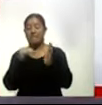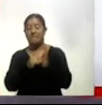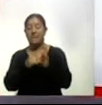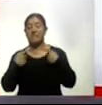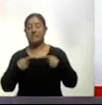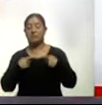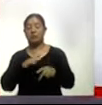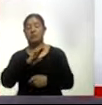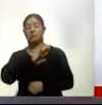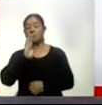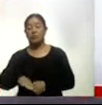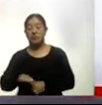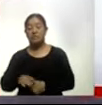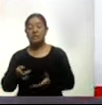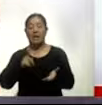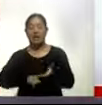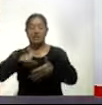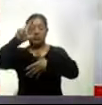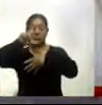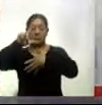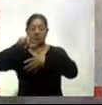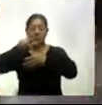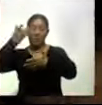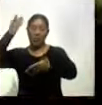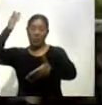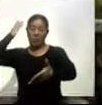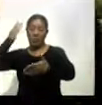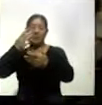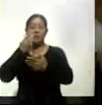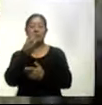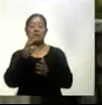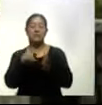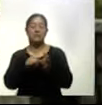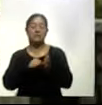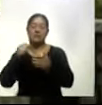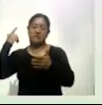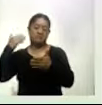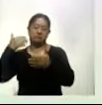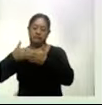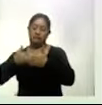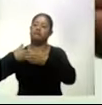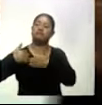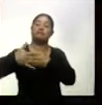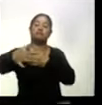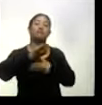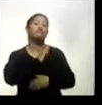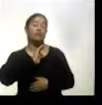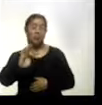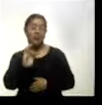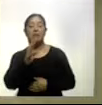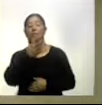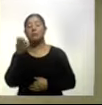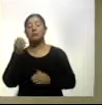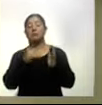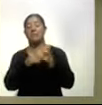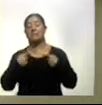COVID-19 en Latinoamérica y el Caribe en tres meses América Latina y el Caribe podría llegar a los 400 mil